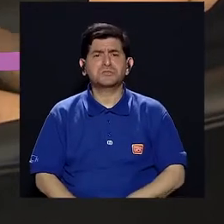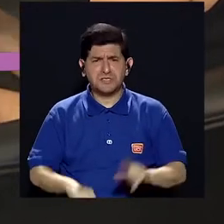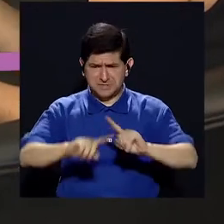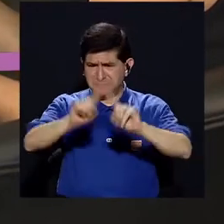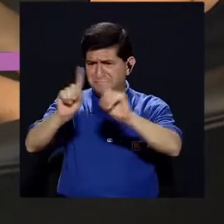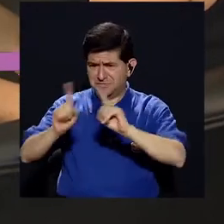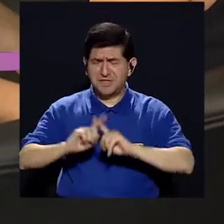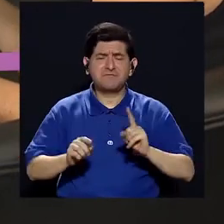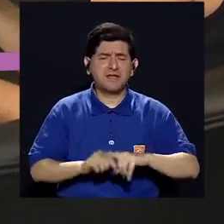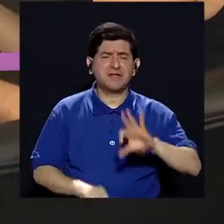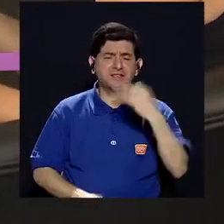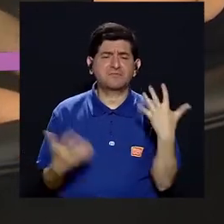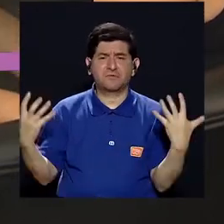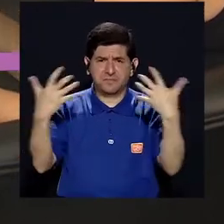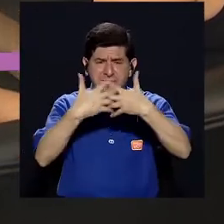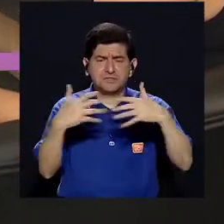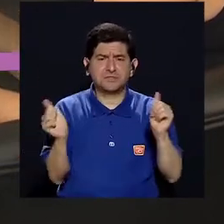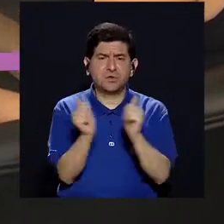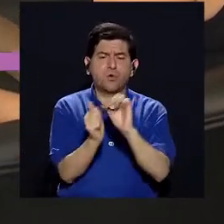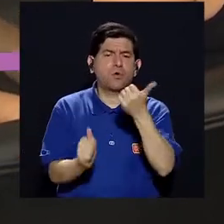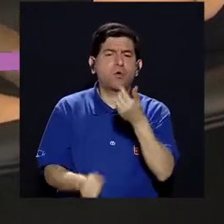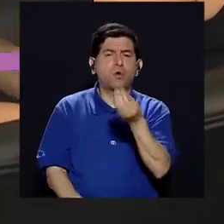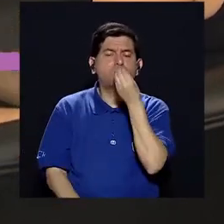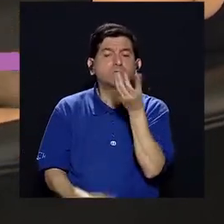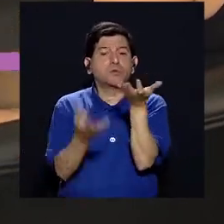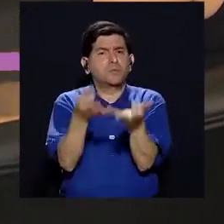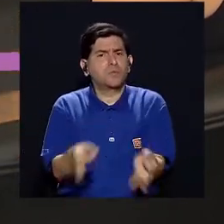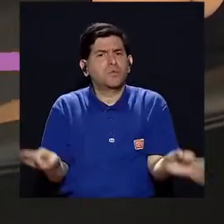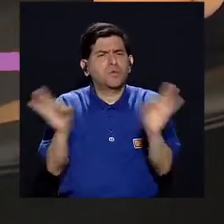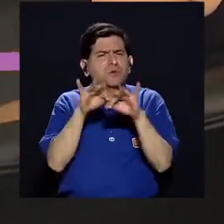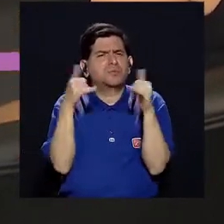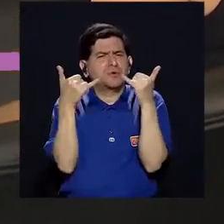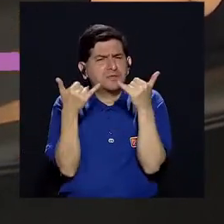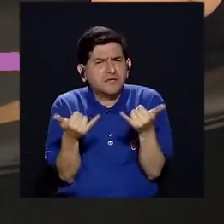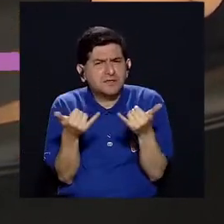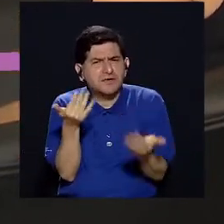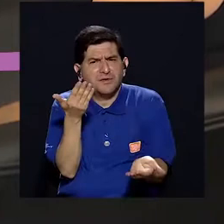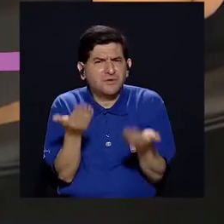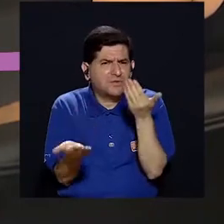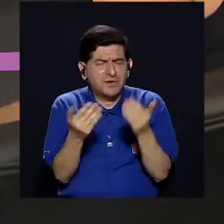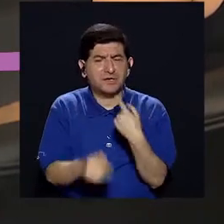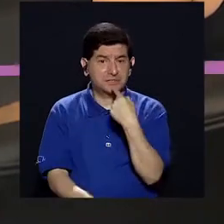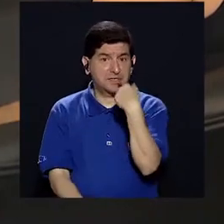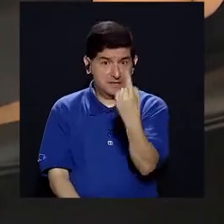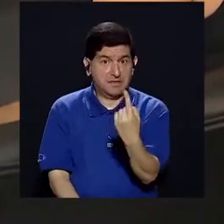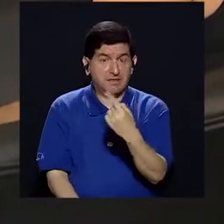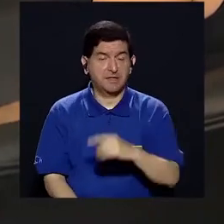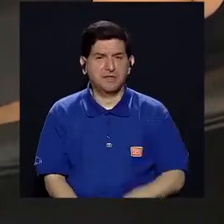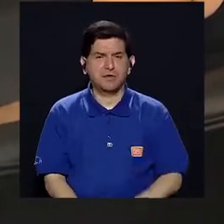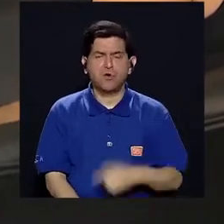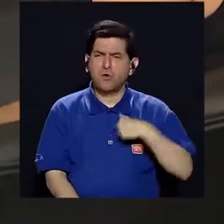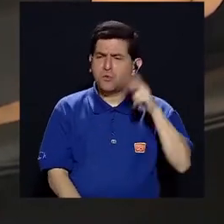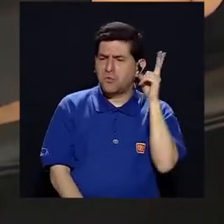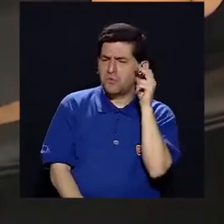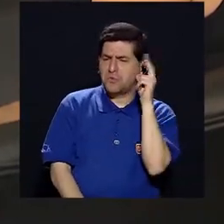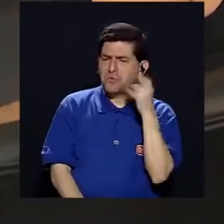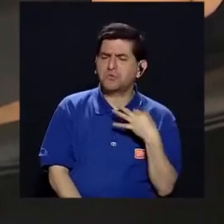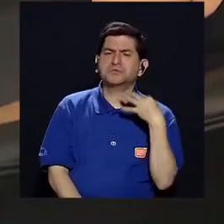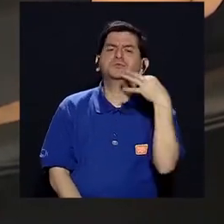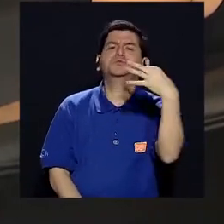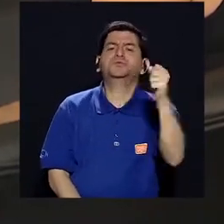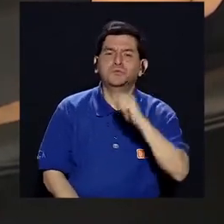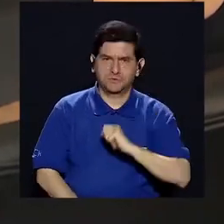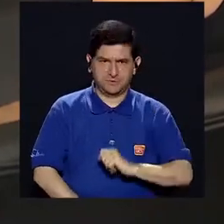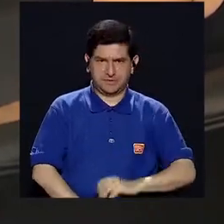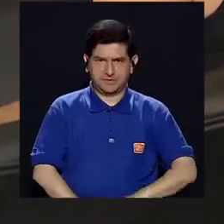bastante versatilidad de cómo combinarlas con otros alimentos. Yo creo que es importante... Esto se lo digo porque uno lo escucha